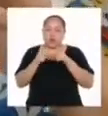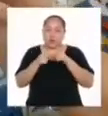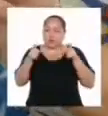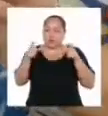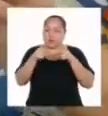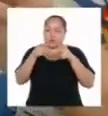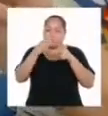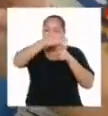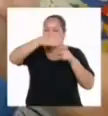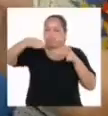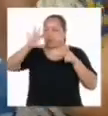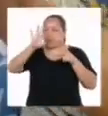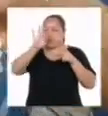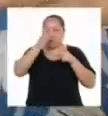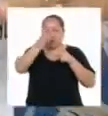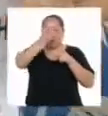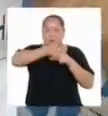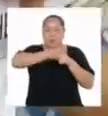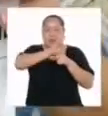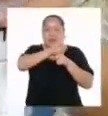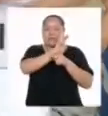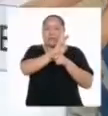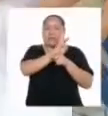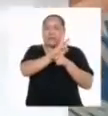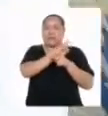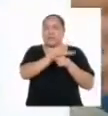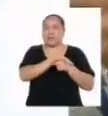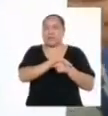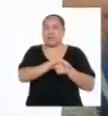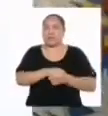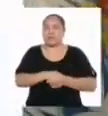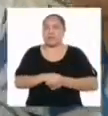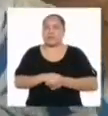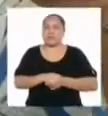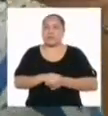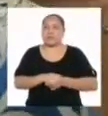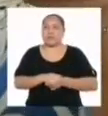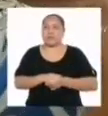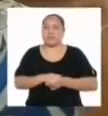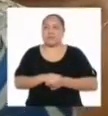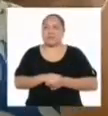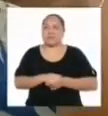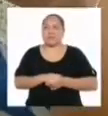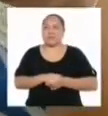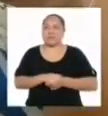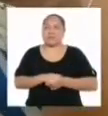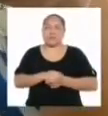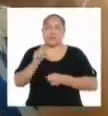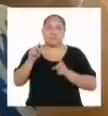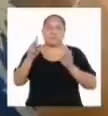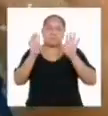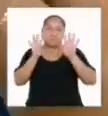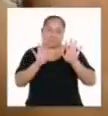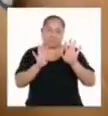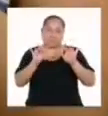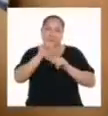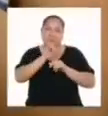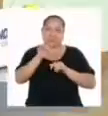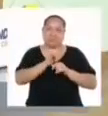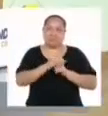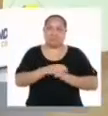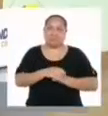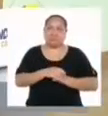mide 6. Si paso la regla a este otro lado mide 9 centímetros